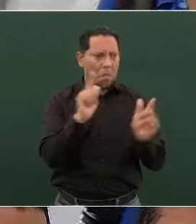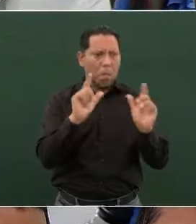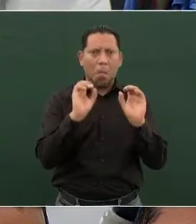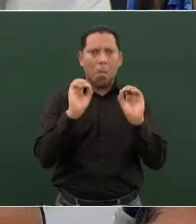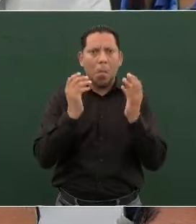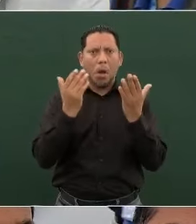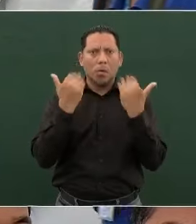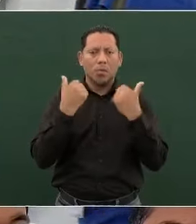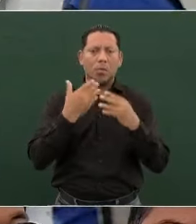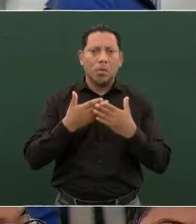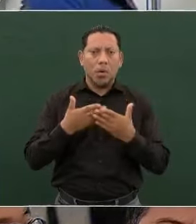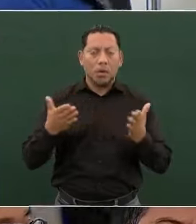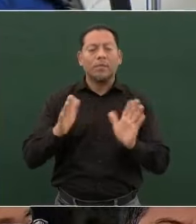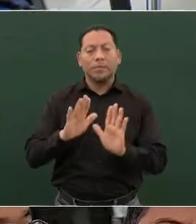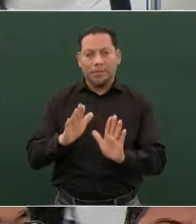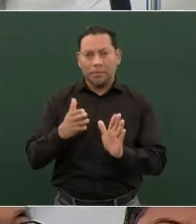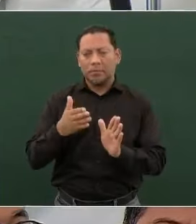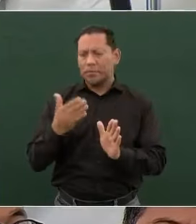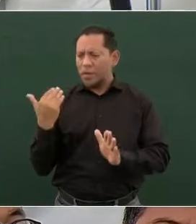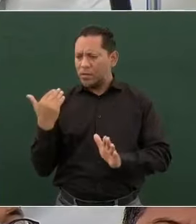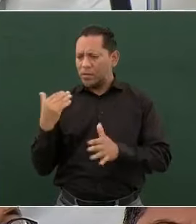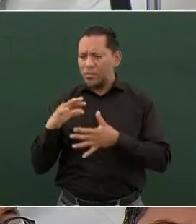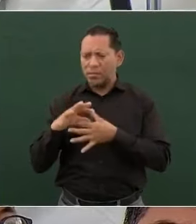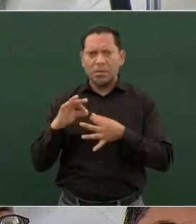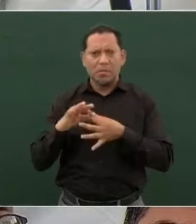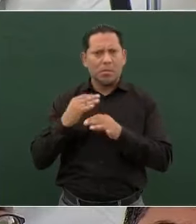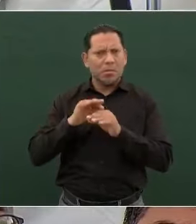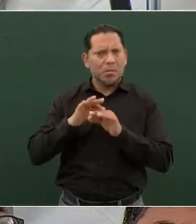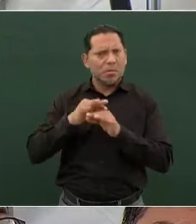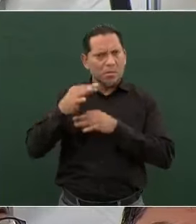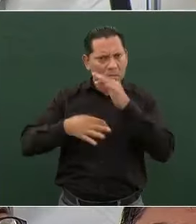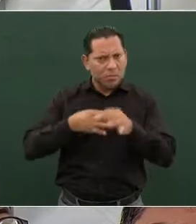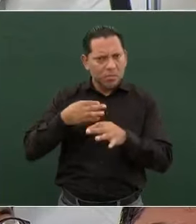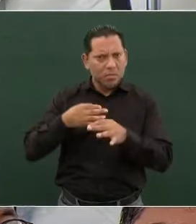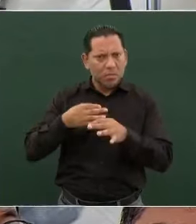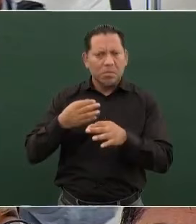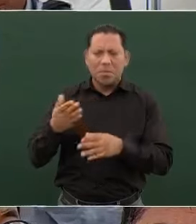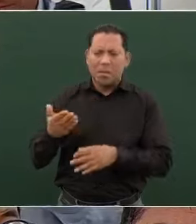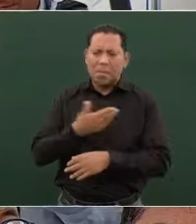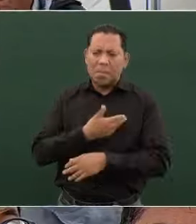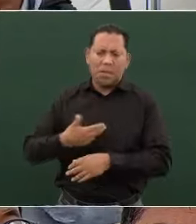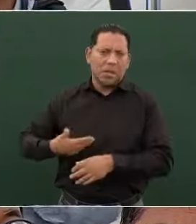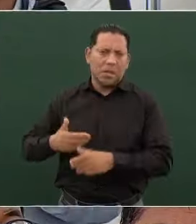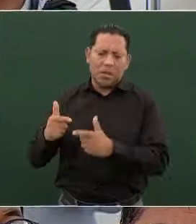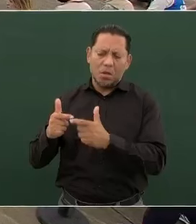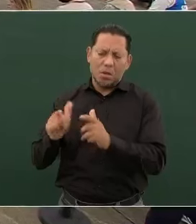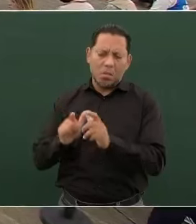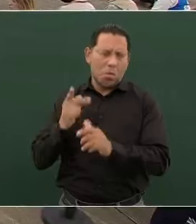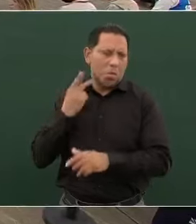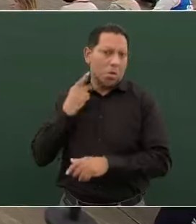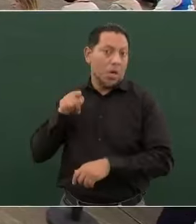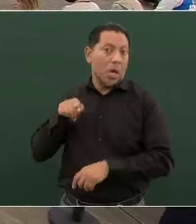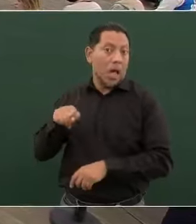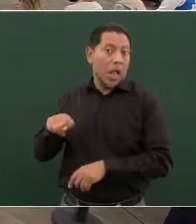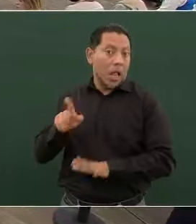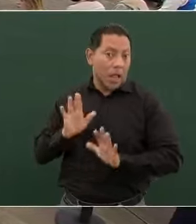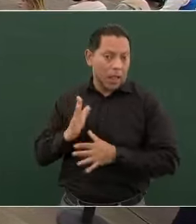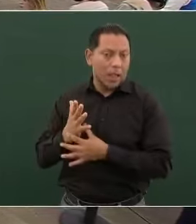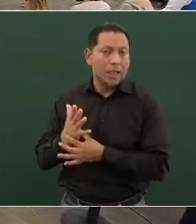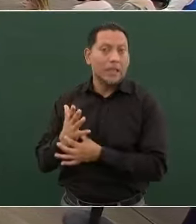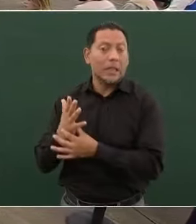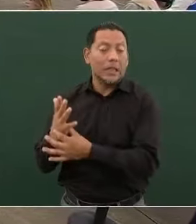Recientemente se dio a conocer que el presidente nacional de un partido ofreció